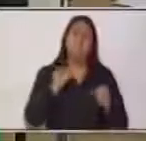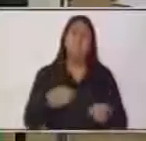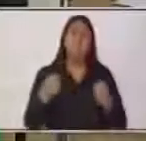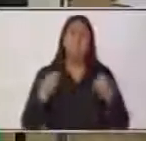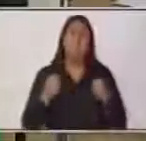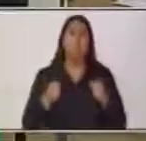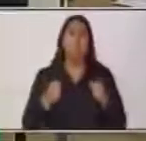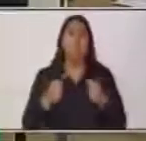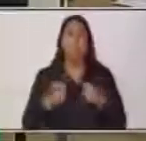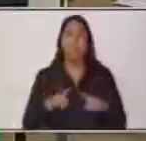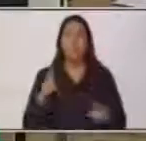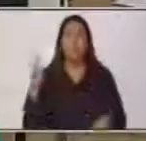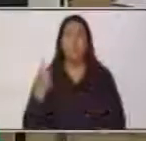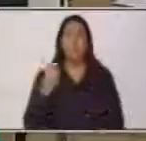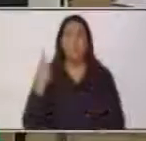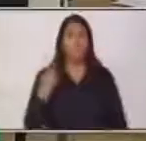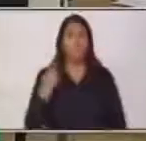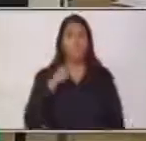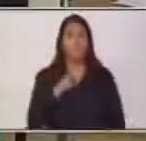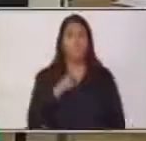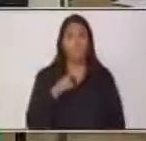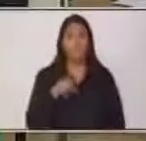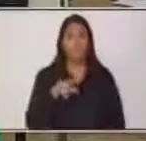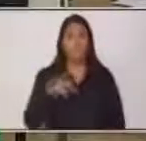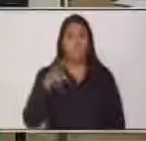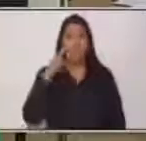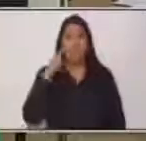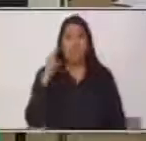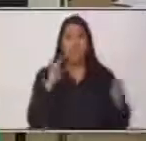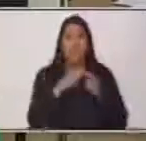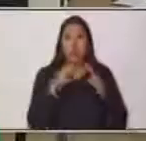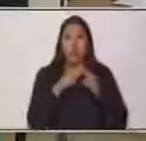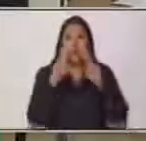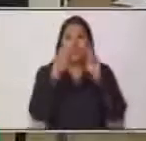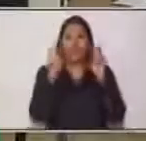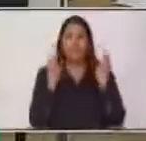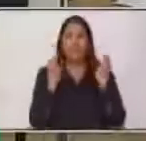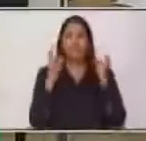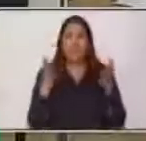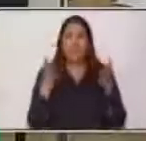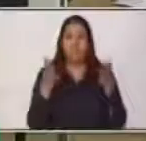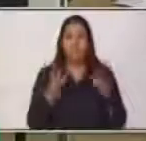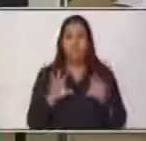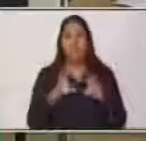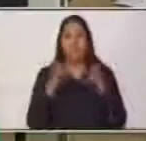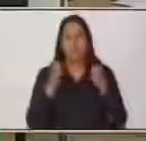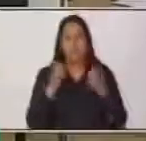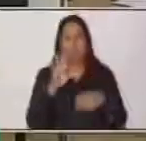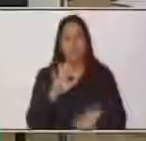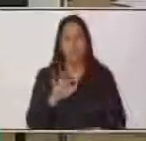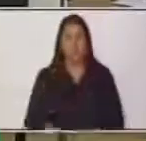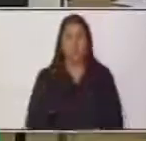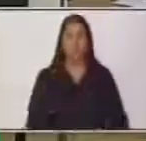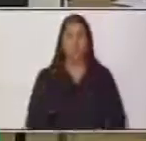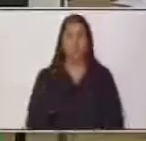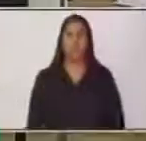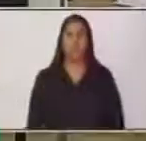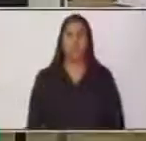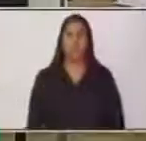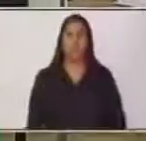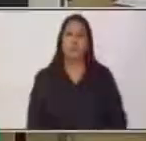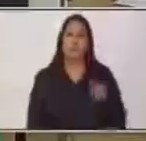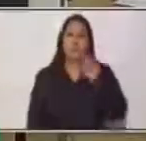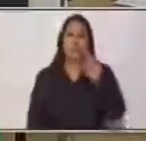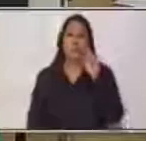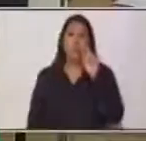necesario, básico y elemental, que conozca el tema. Entonces, el siguiente reto va a ser el siguiente. Usted va a realizar